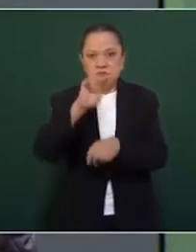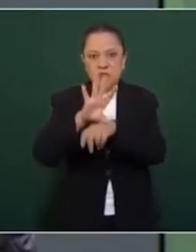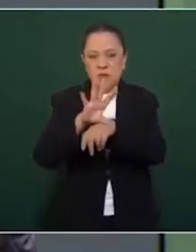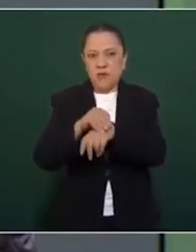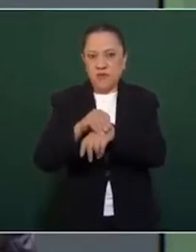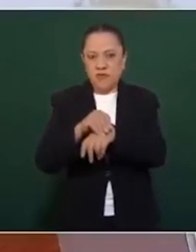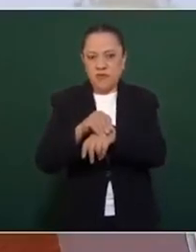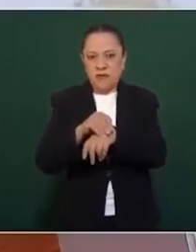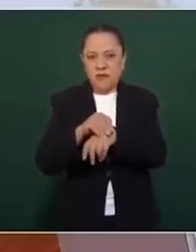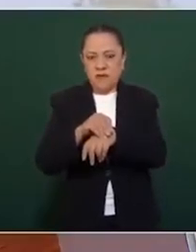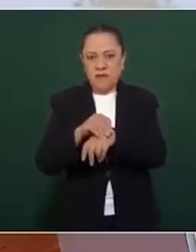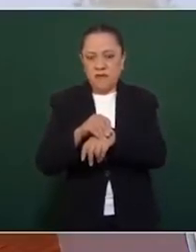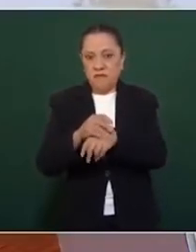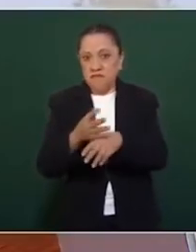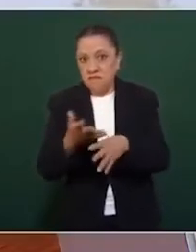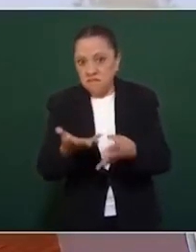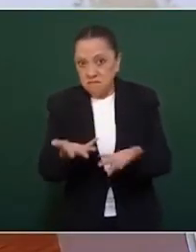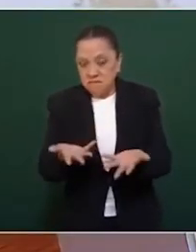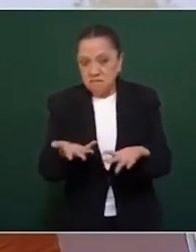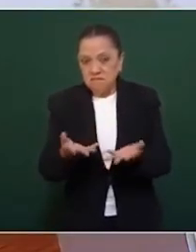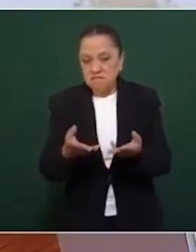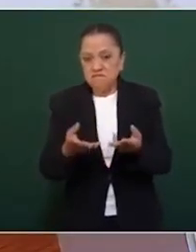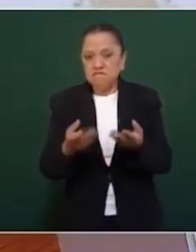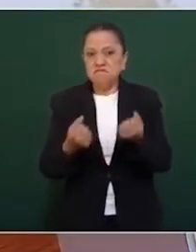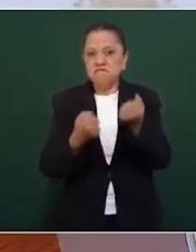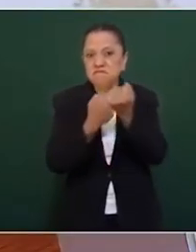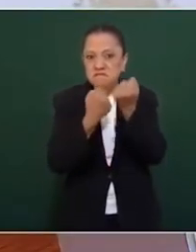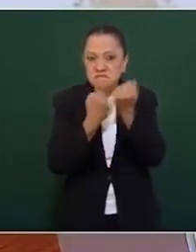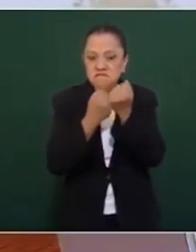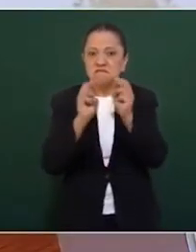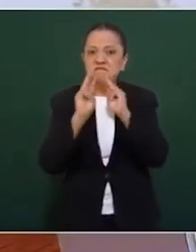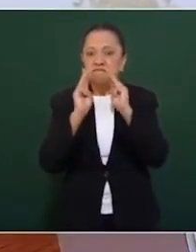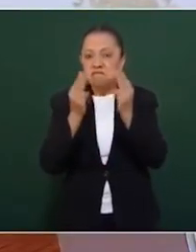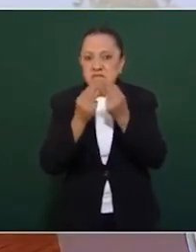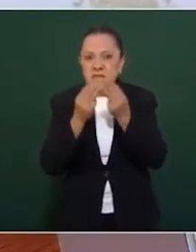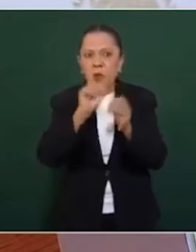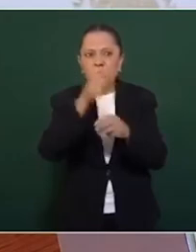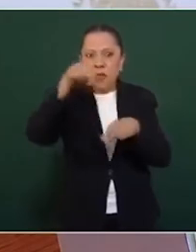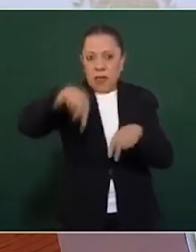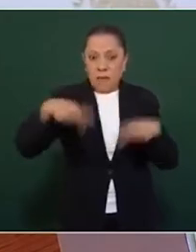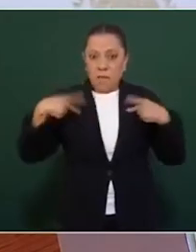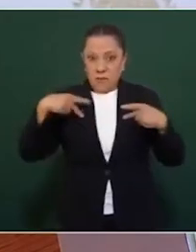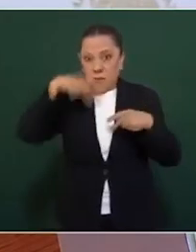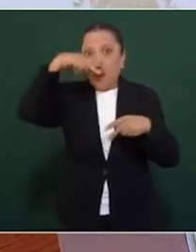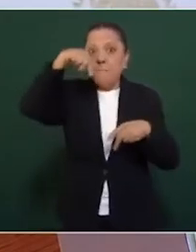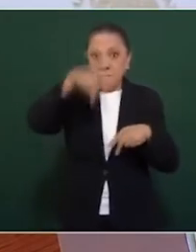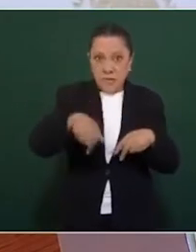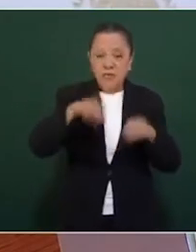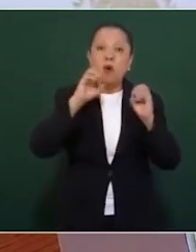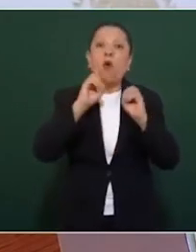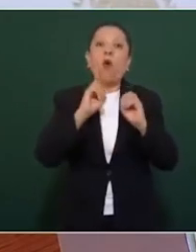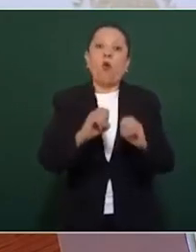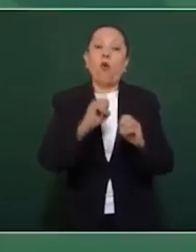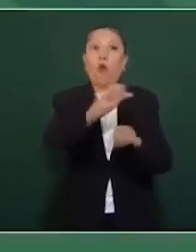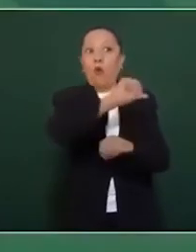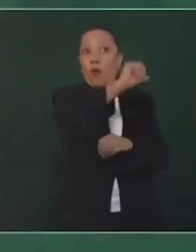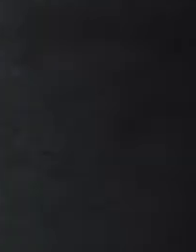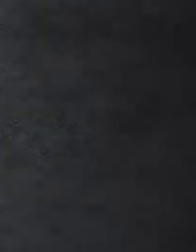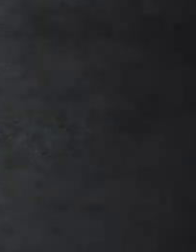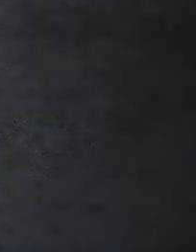ni a mexicanos ni a extranjeros cometer delitos en nuestro país.